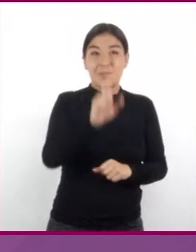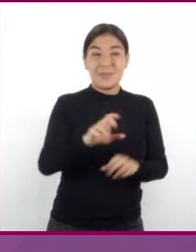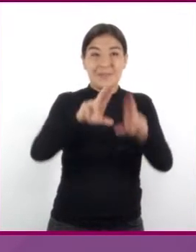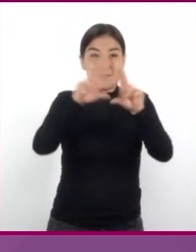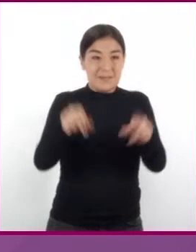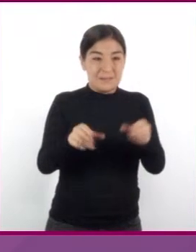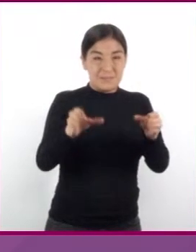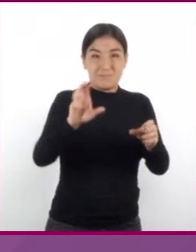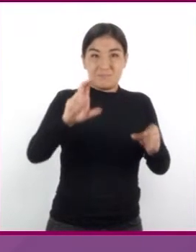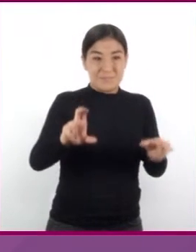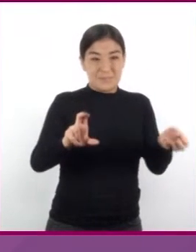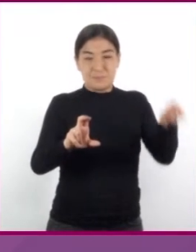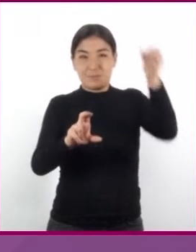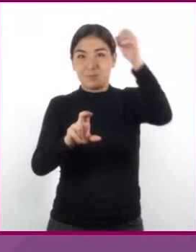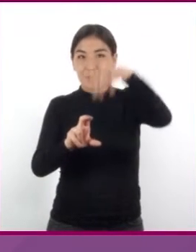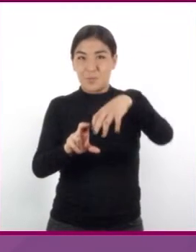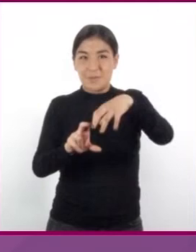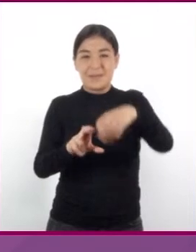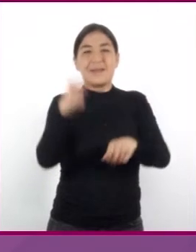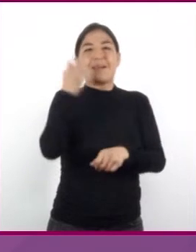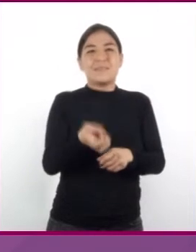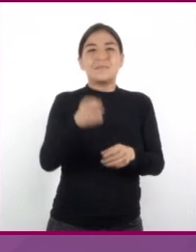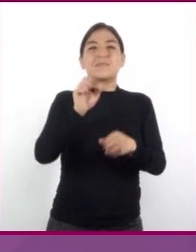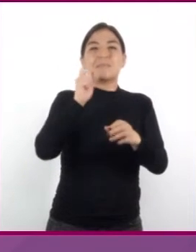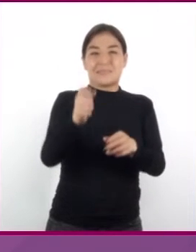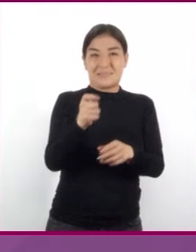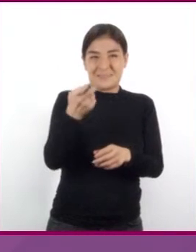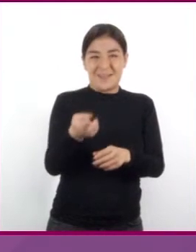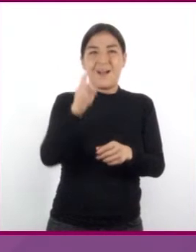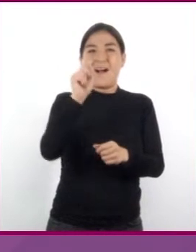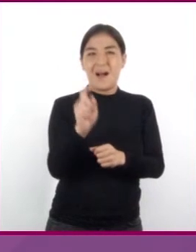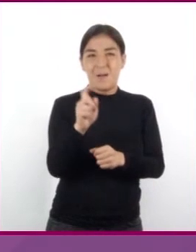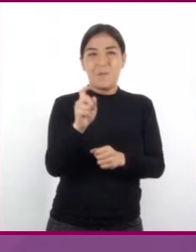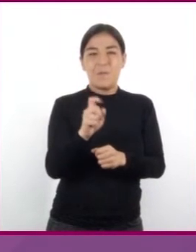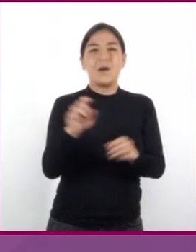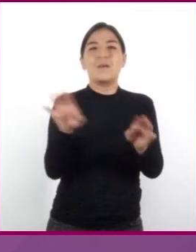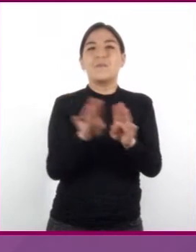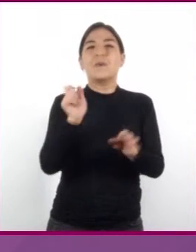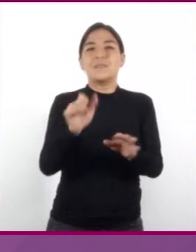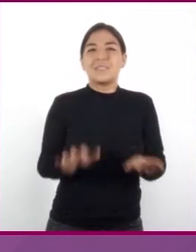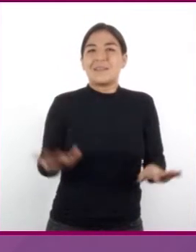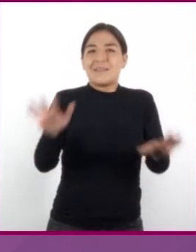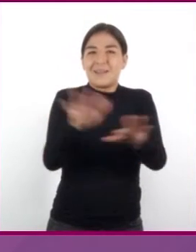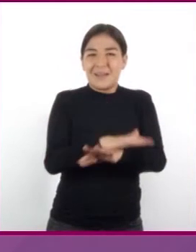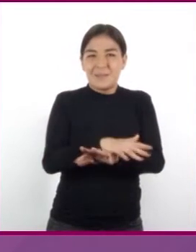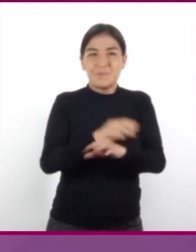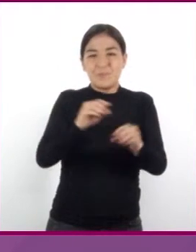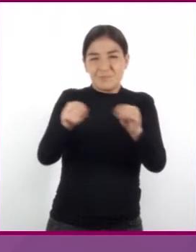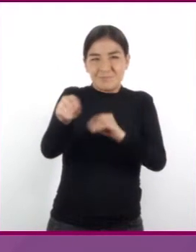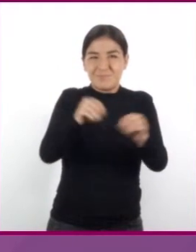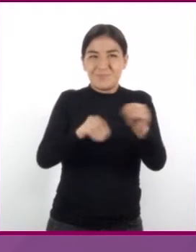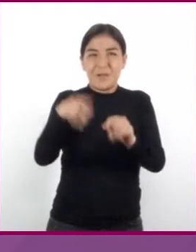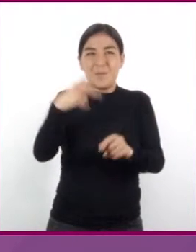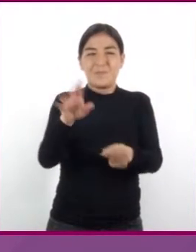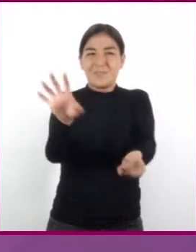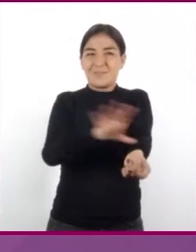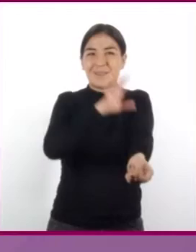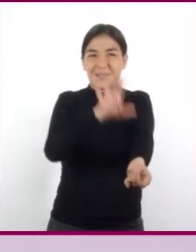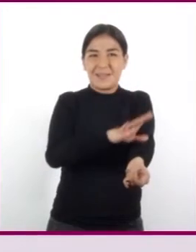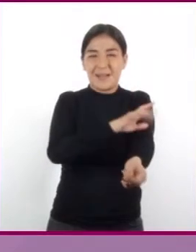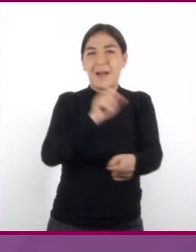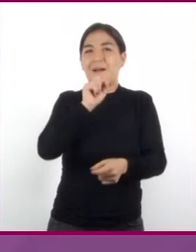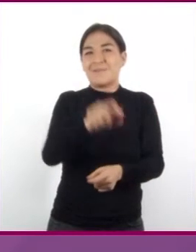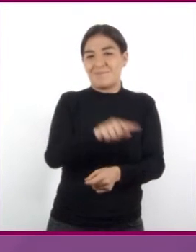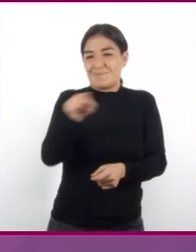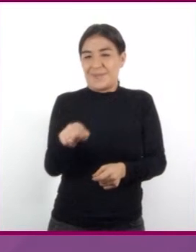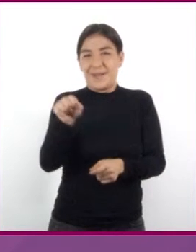en contacto con el agua, las partículas del agua empezaron a transferir una parte de su energía a las del hielo.